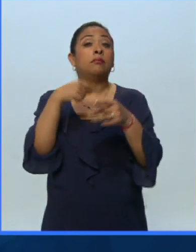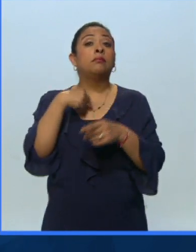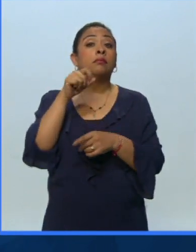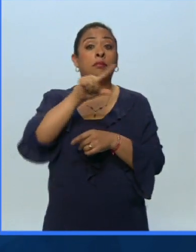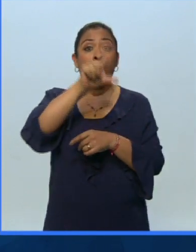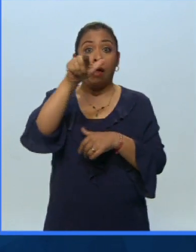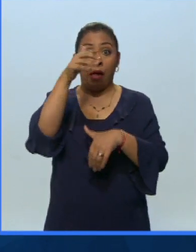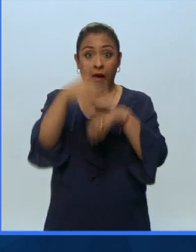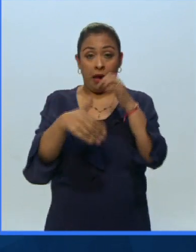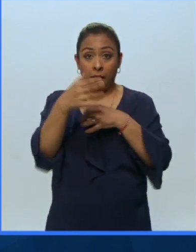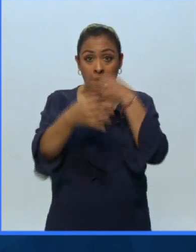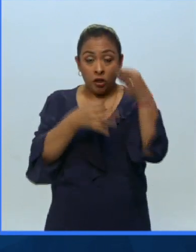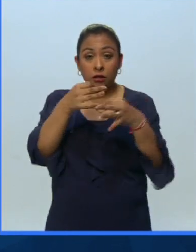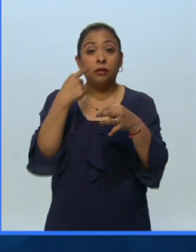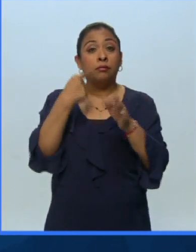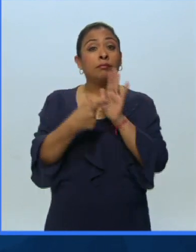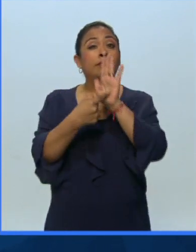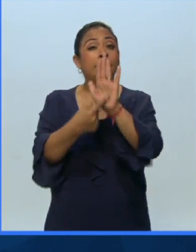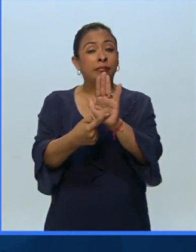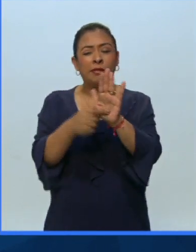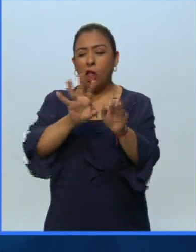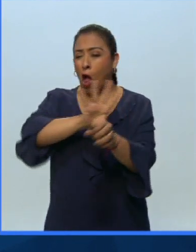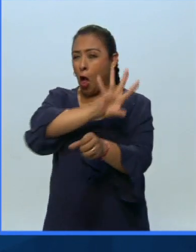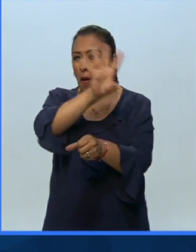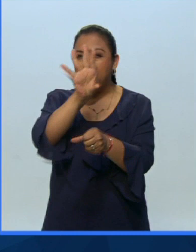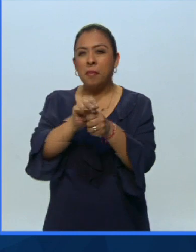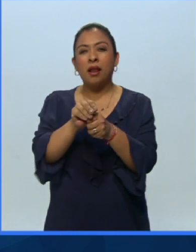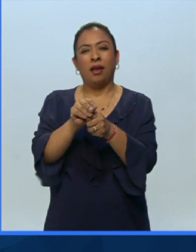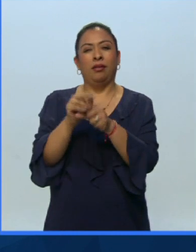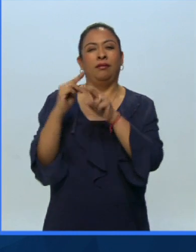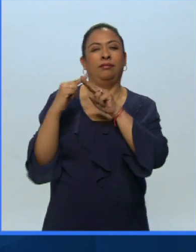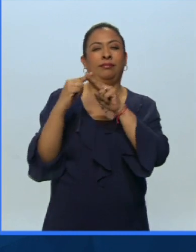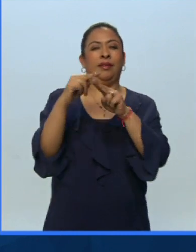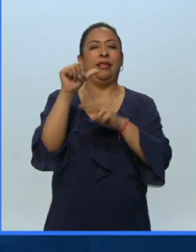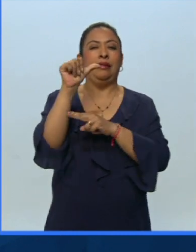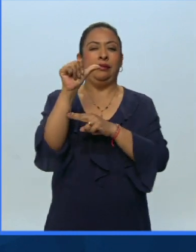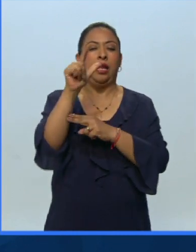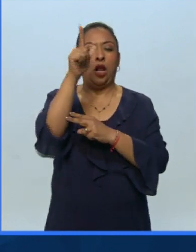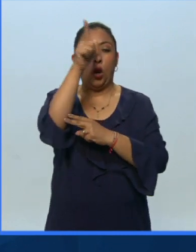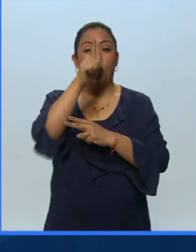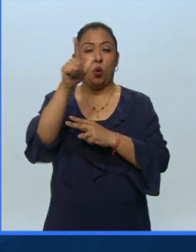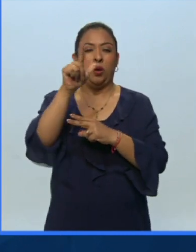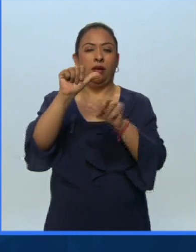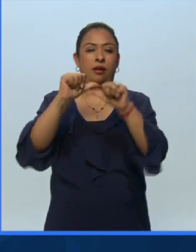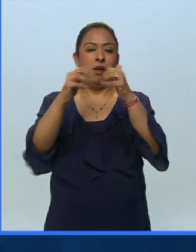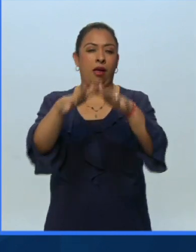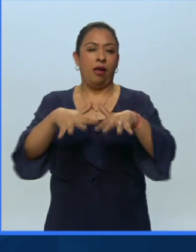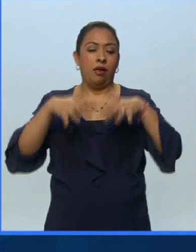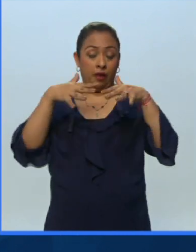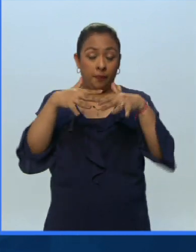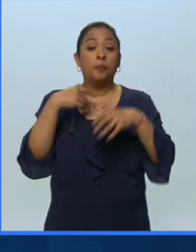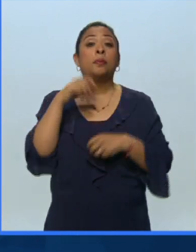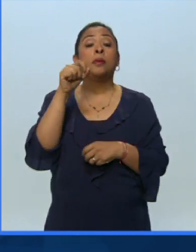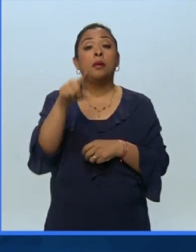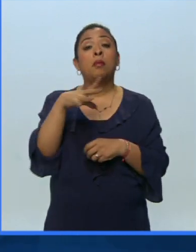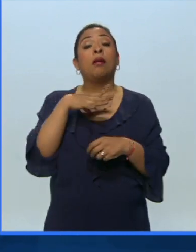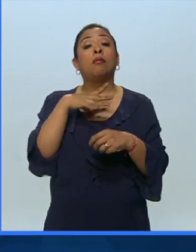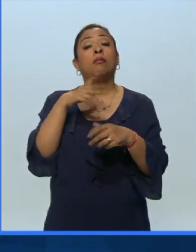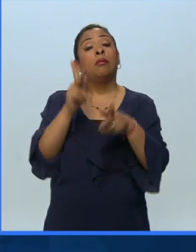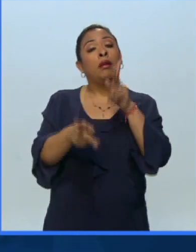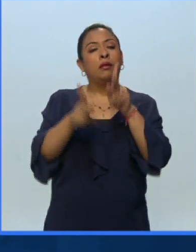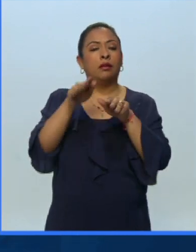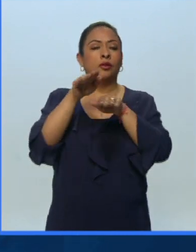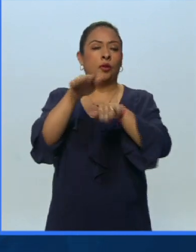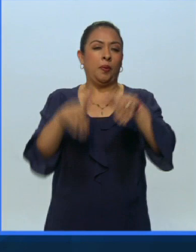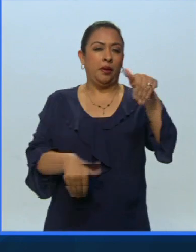pierdan, terminando ese espacio, la transmisión íntegra de la 16ª edición de las lunas del Auditorio Nacional. También estaremos platicando de